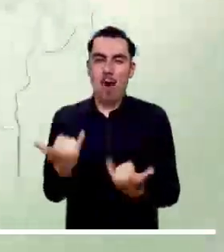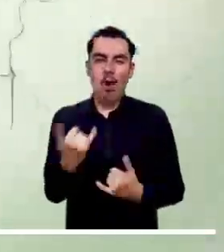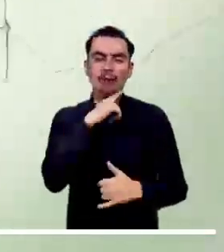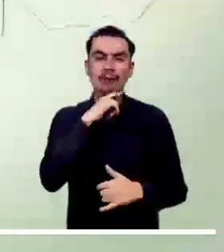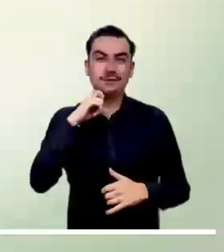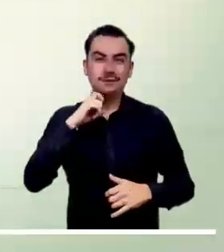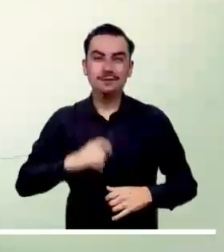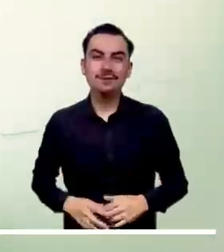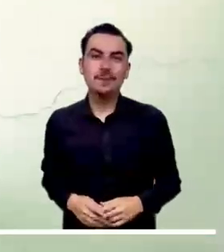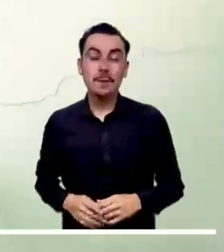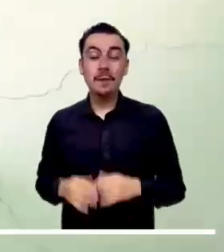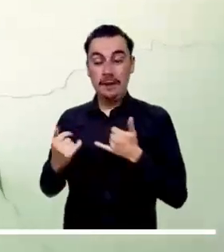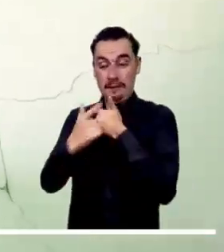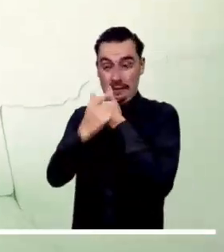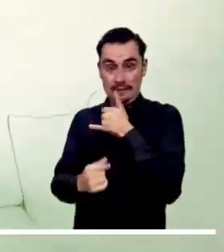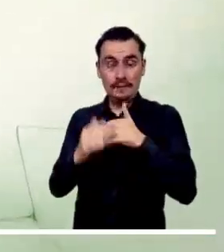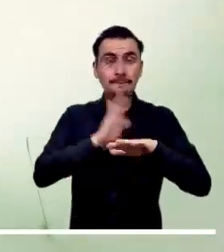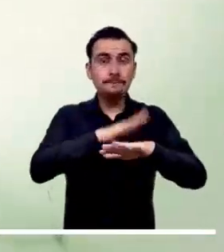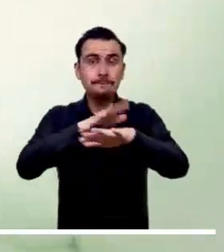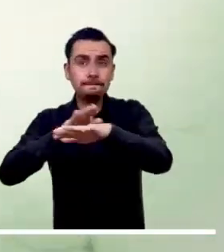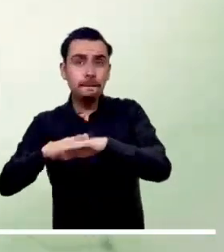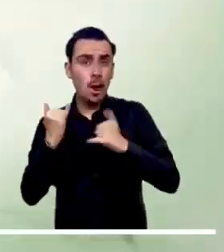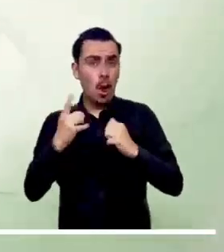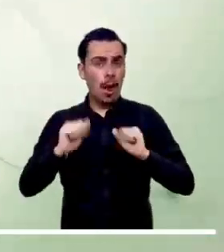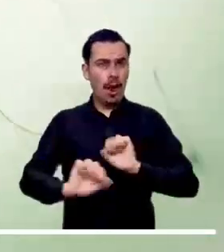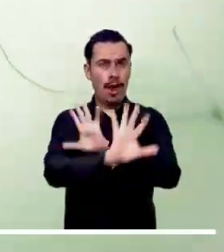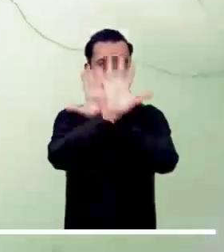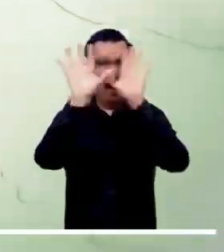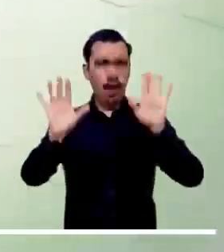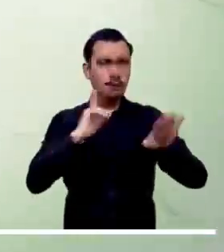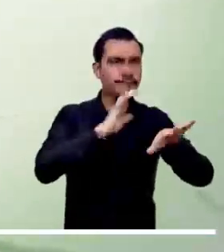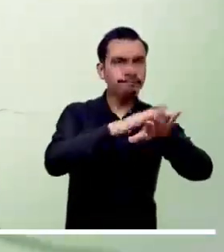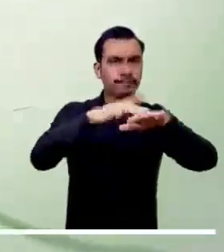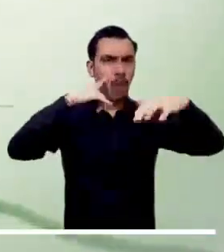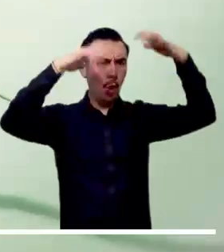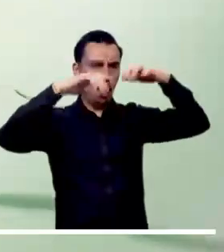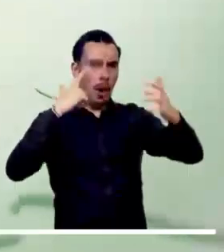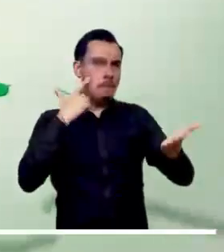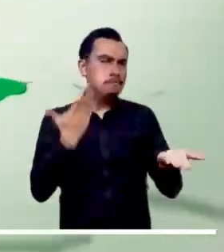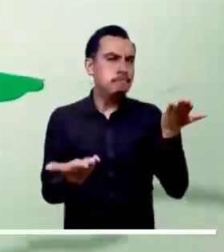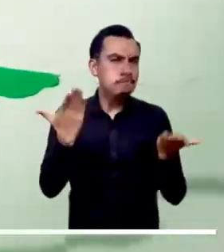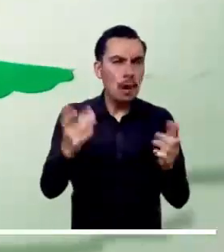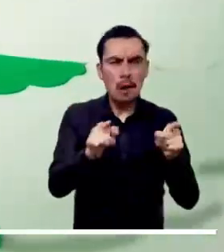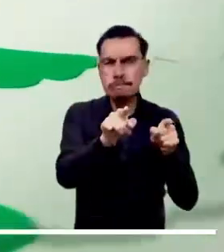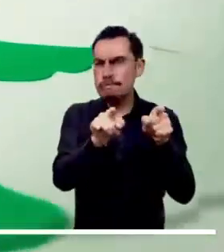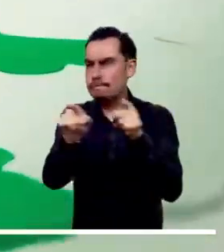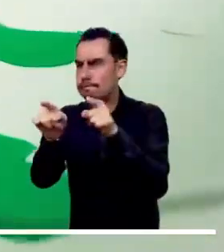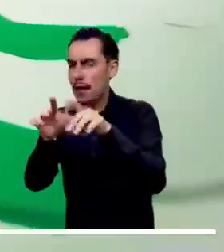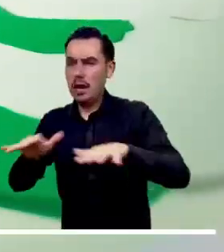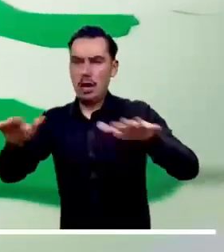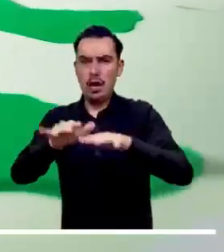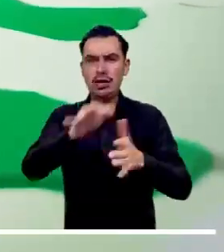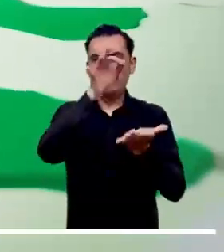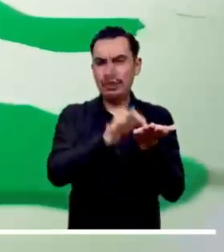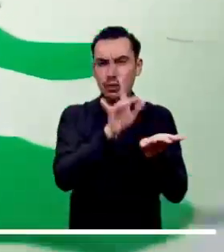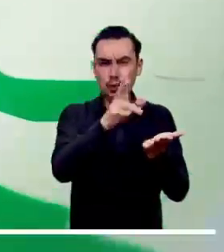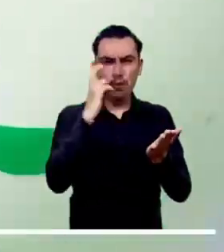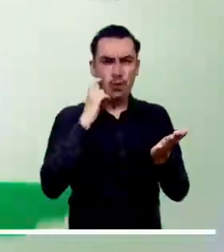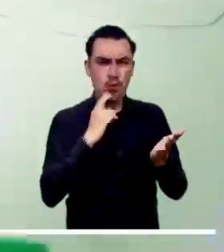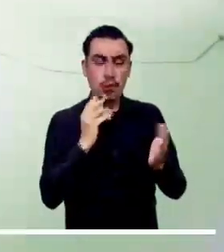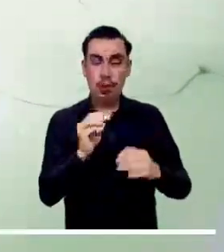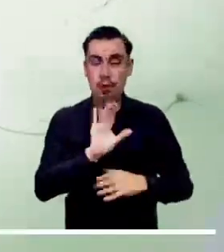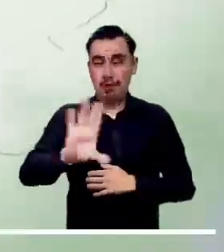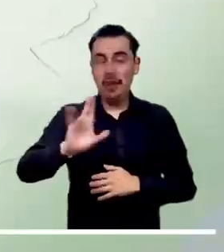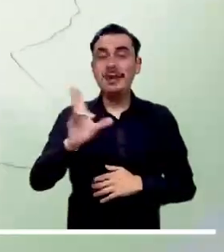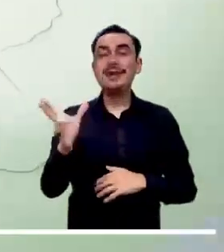Lluvias moderadas y fuertes son posibles en sectores de Chocó y Valle del Cauca. Las lloviznas ocasionales se